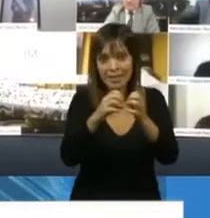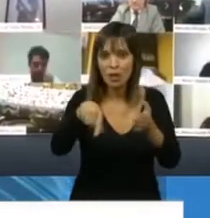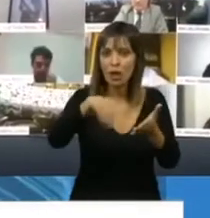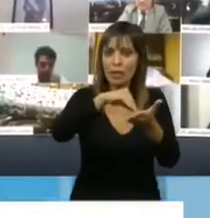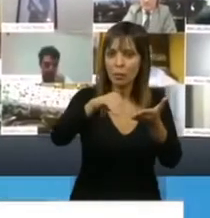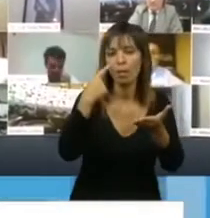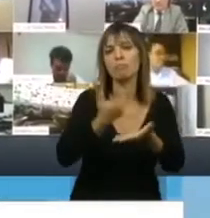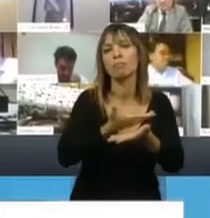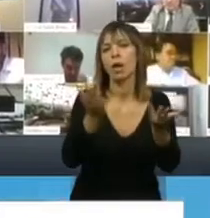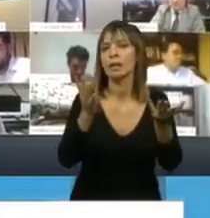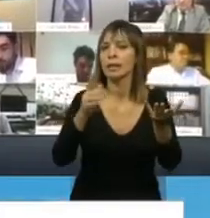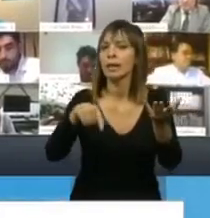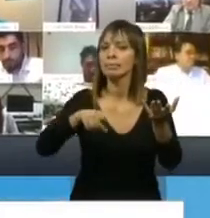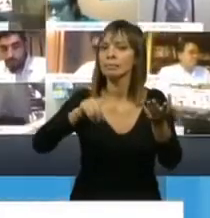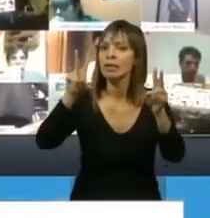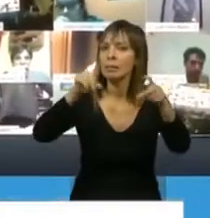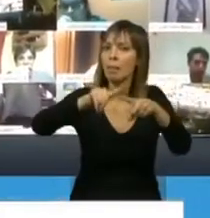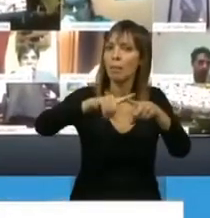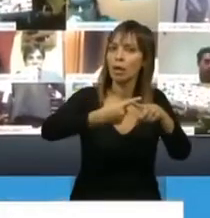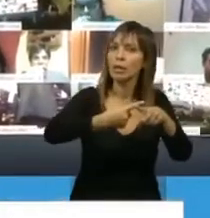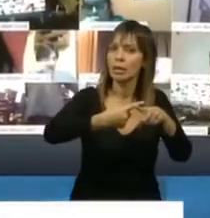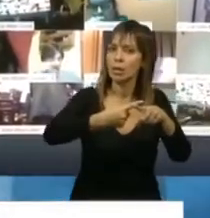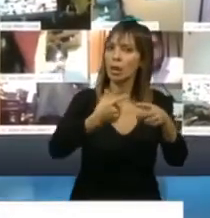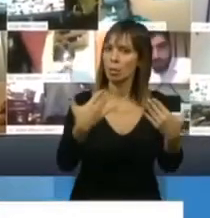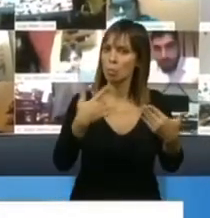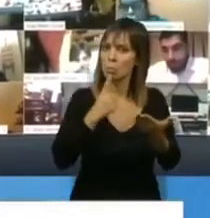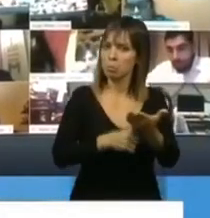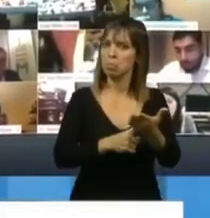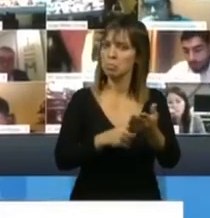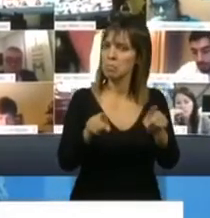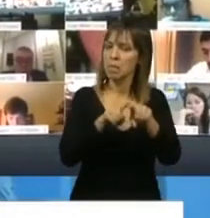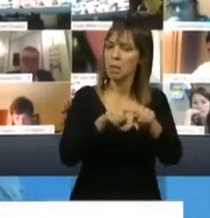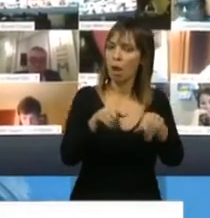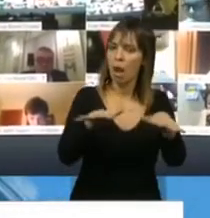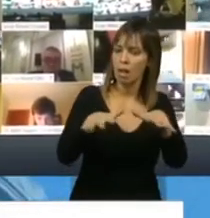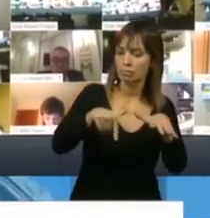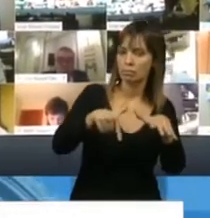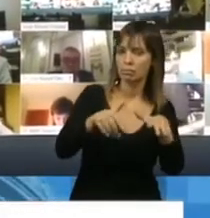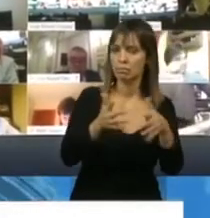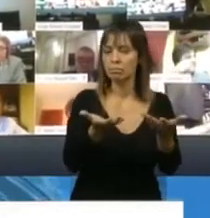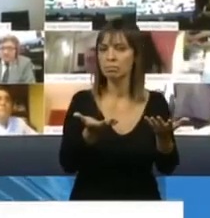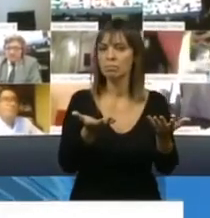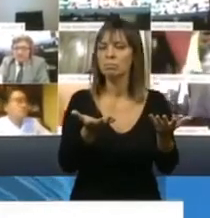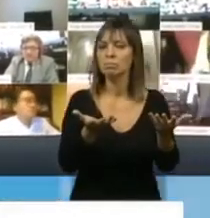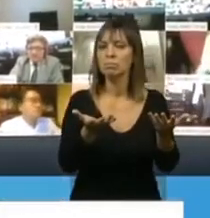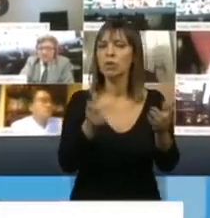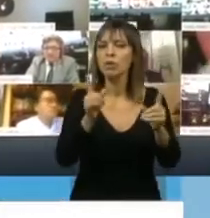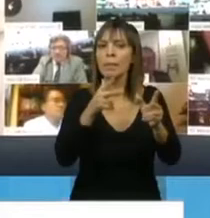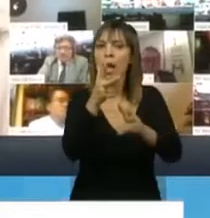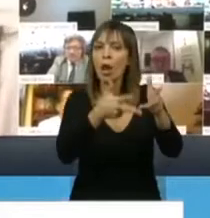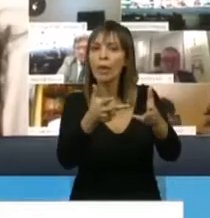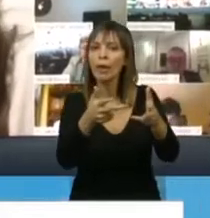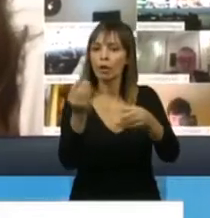política en este momento supo estar a la altura de las circunstancias. Y lo digo también como parte de un